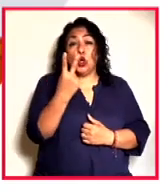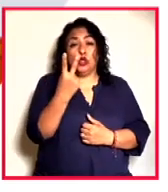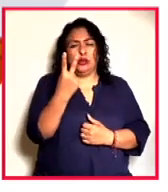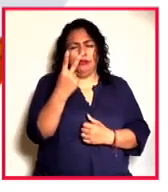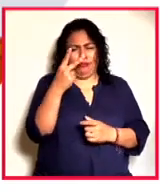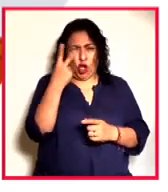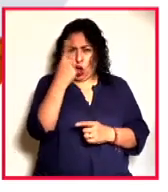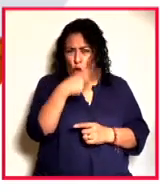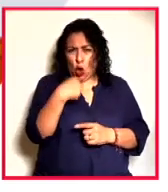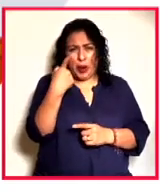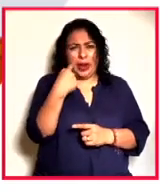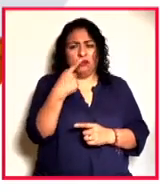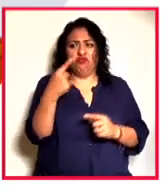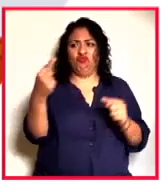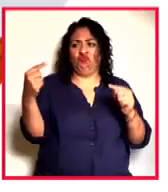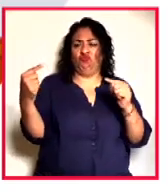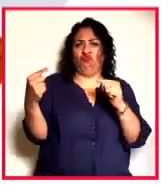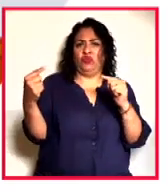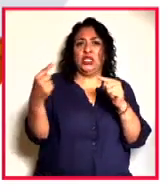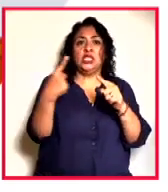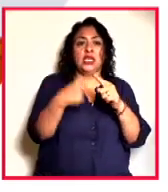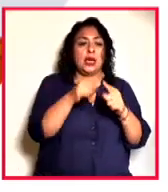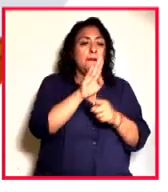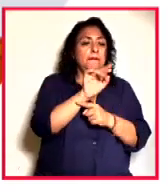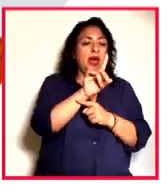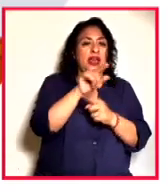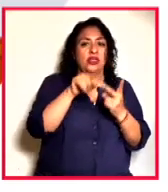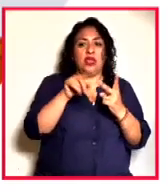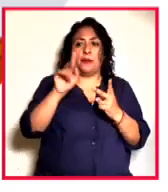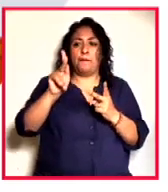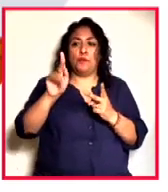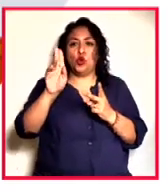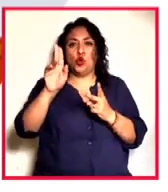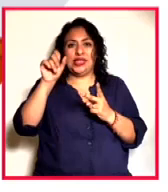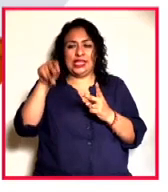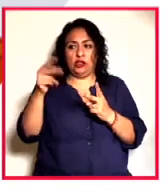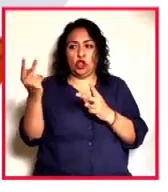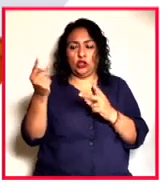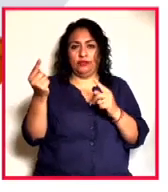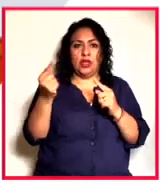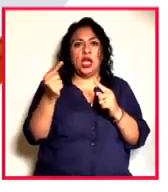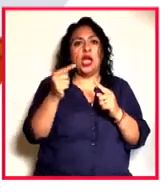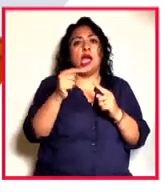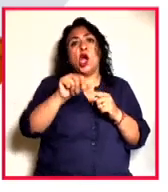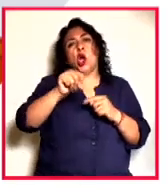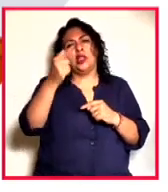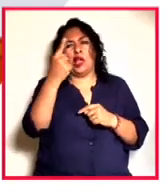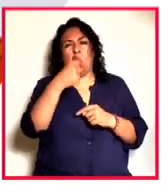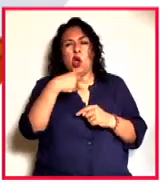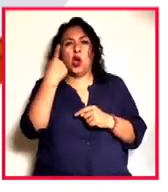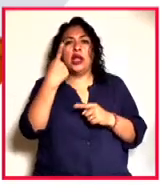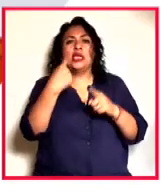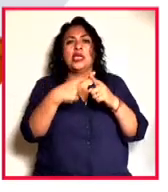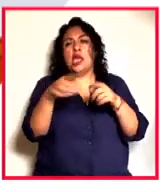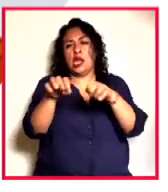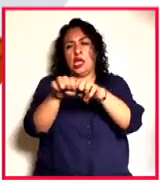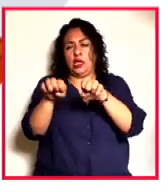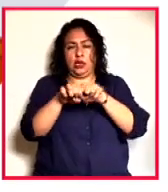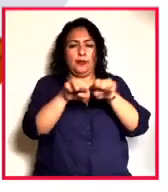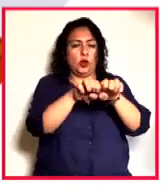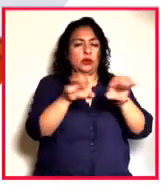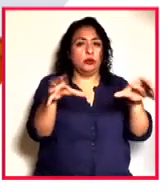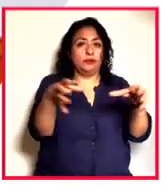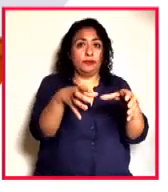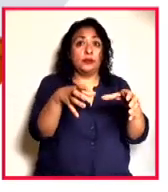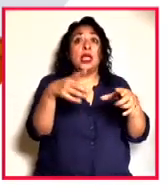de un frente a frente entre Joe Biden y Vladimir Putin y el resto de las horas por parte de sus equipos, hay que decirlo, por